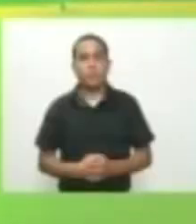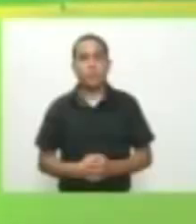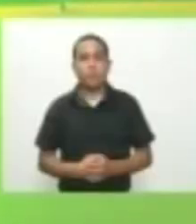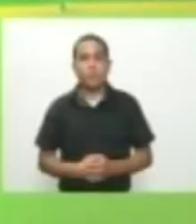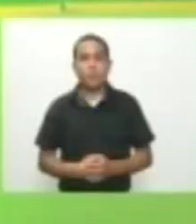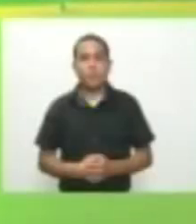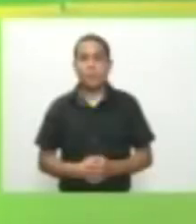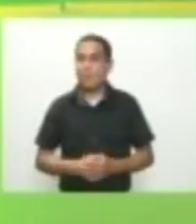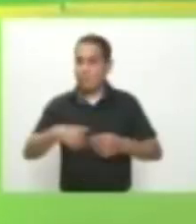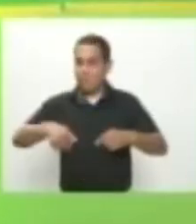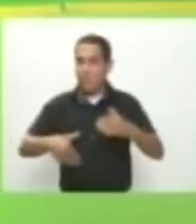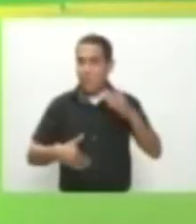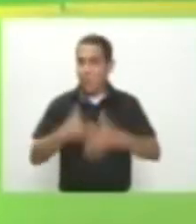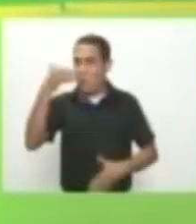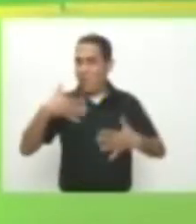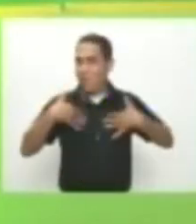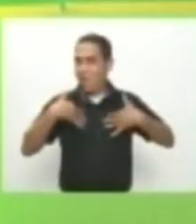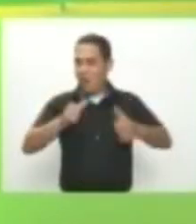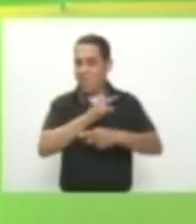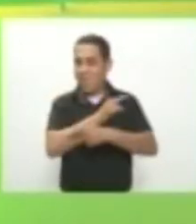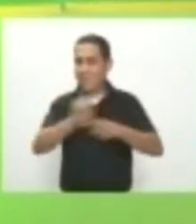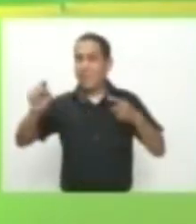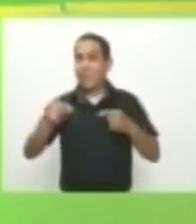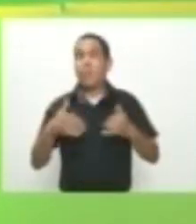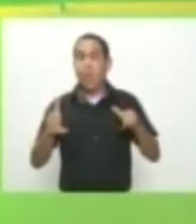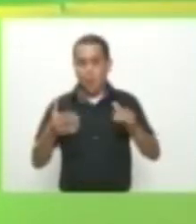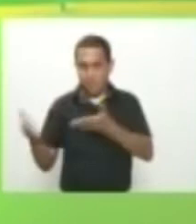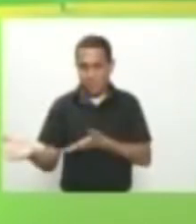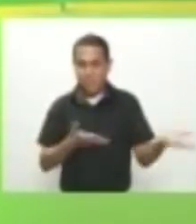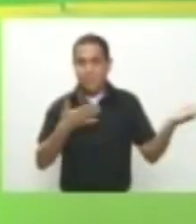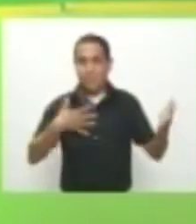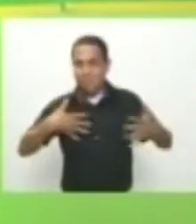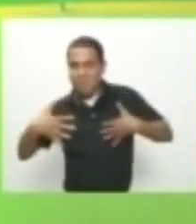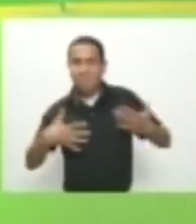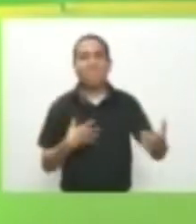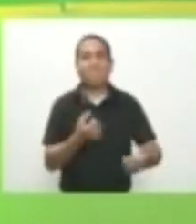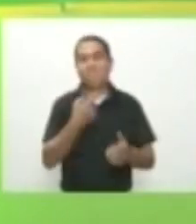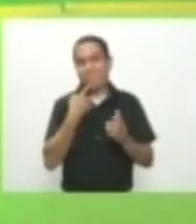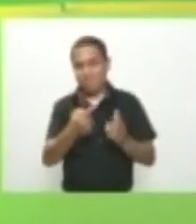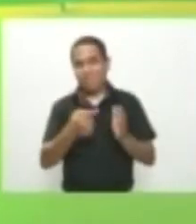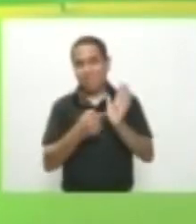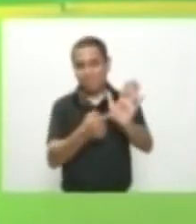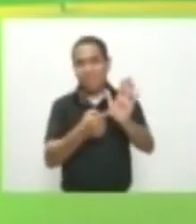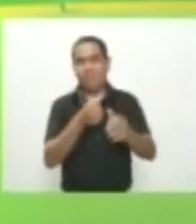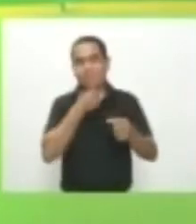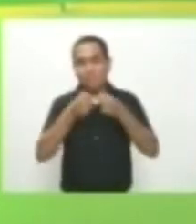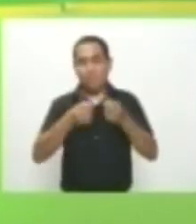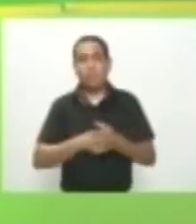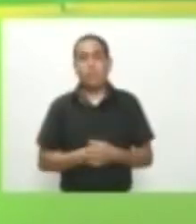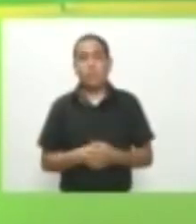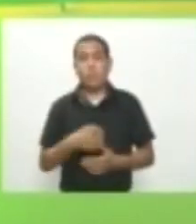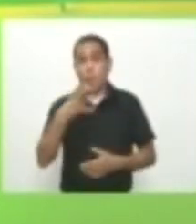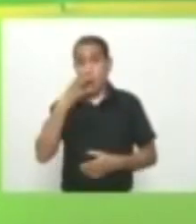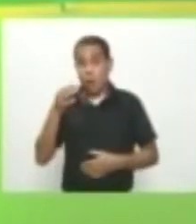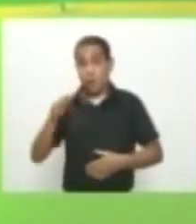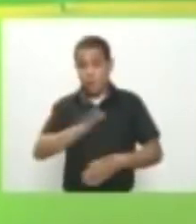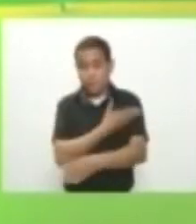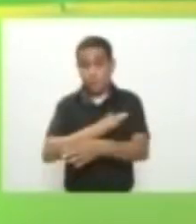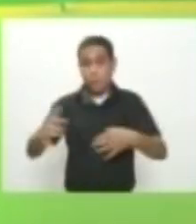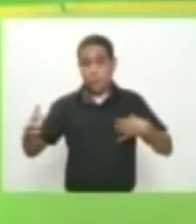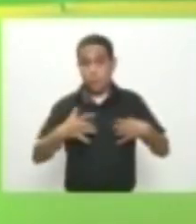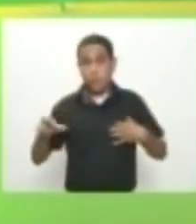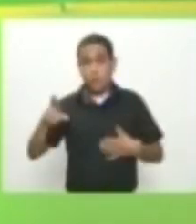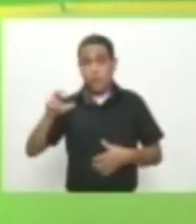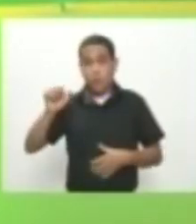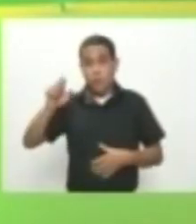Feliz inicio de semana Y bienvenidos A la mejor información Del entretenimiento El artista vallenato Rafael de Jesús Díaz Fue